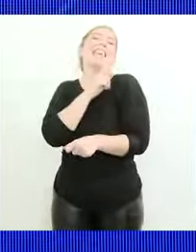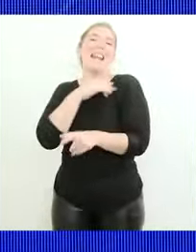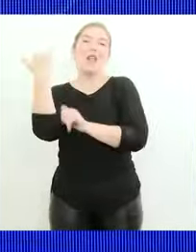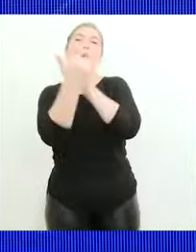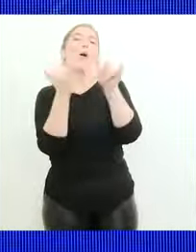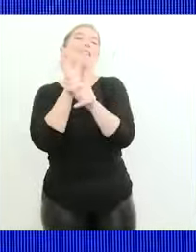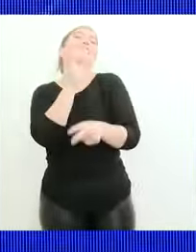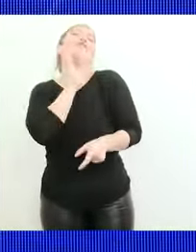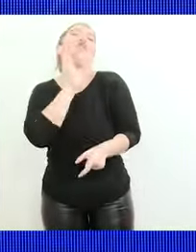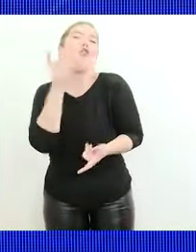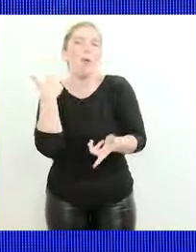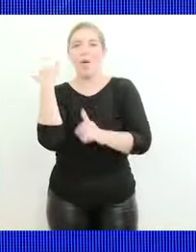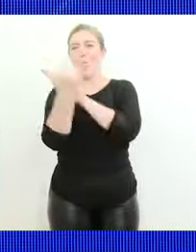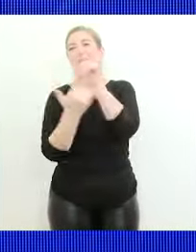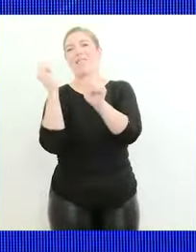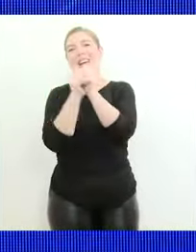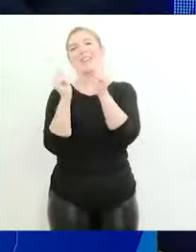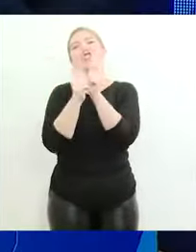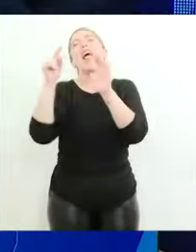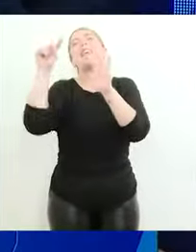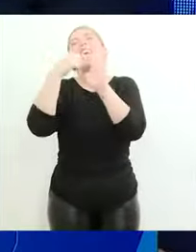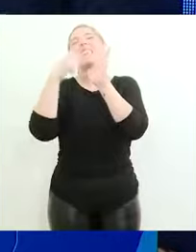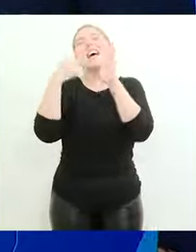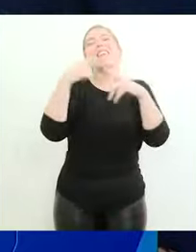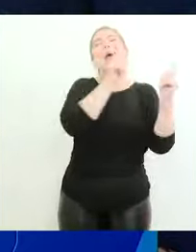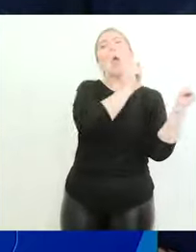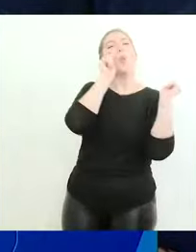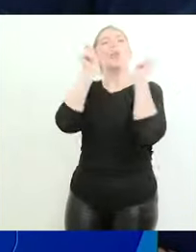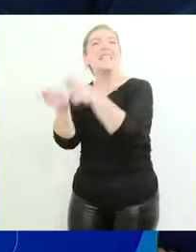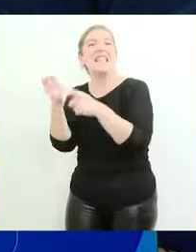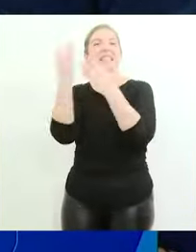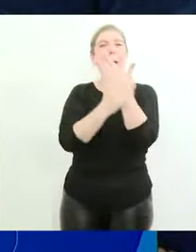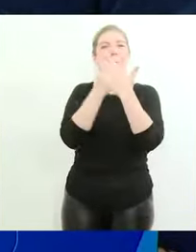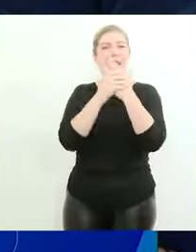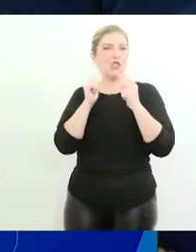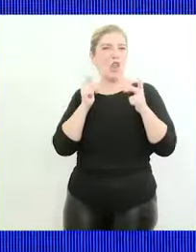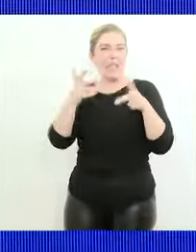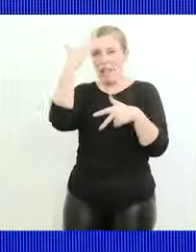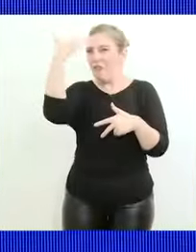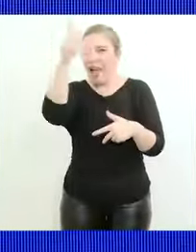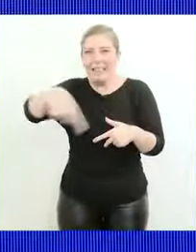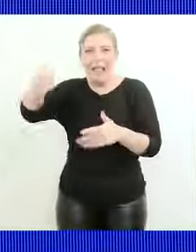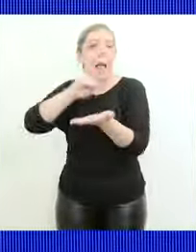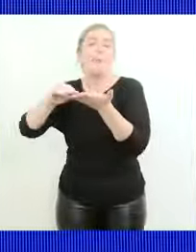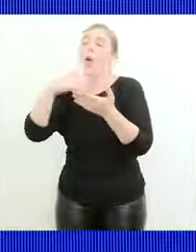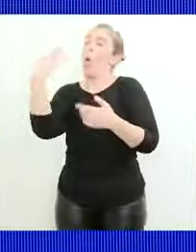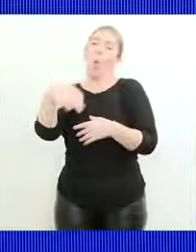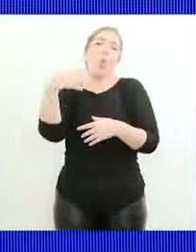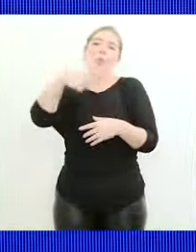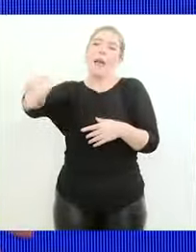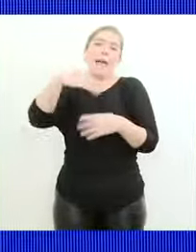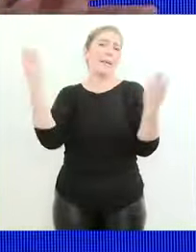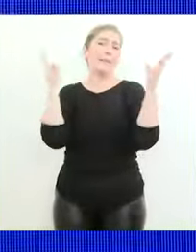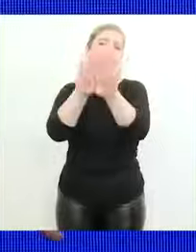porque cuenta los detalles de la anécdota de la visita del ministro diciéndole adelante a los empleados ustedes tienen que cerrar dejar de